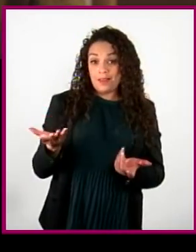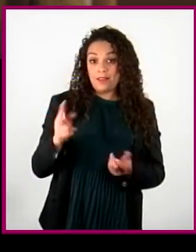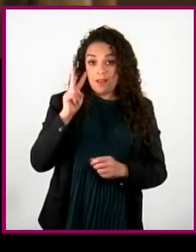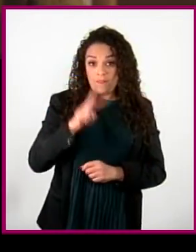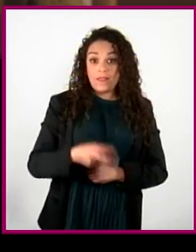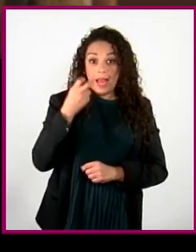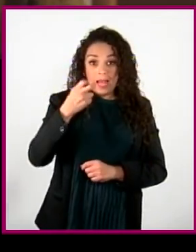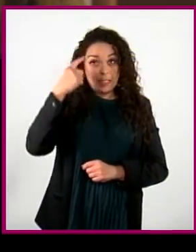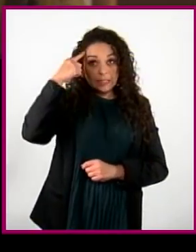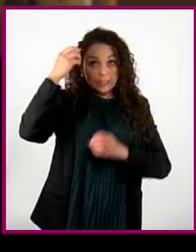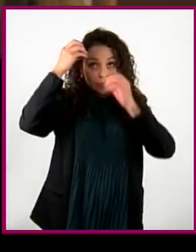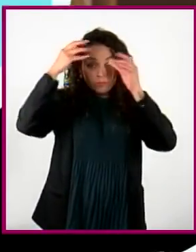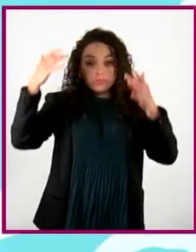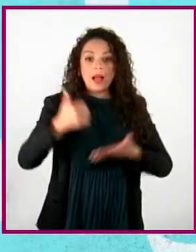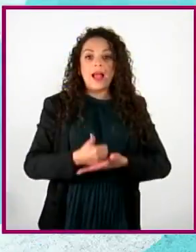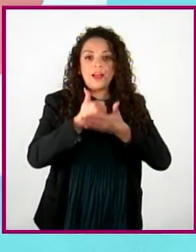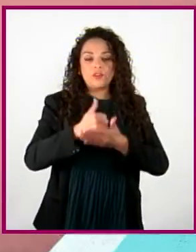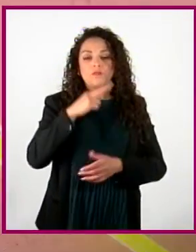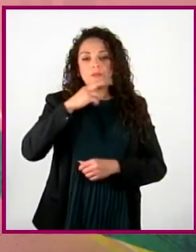mayor bienestar.